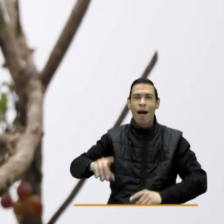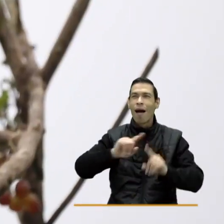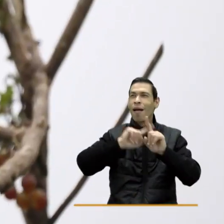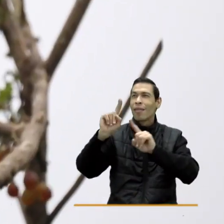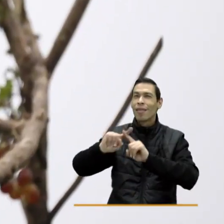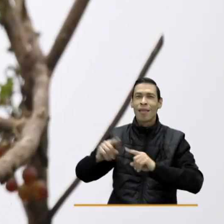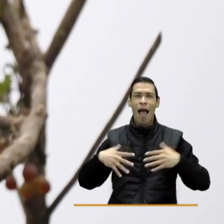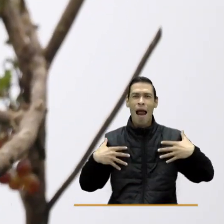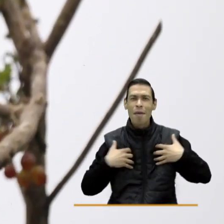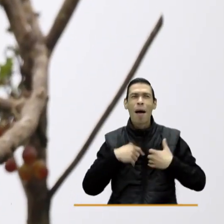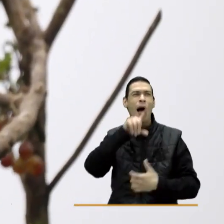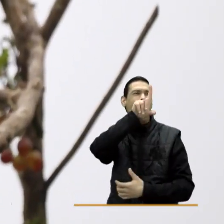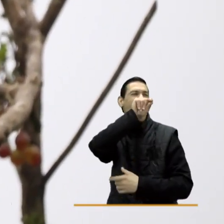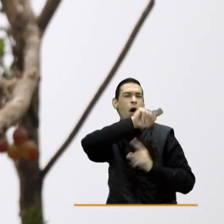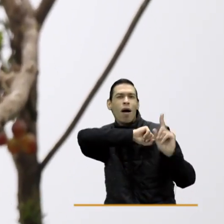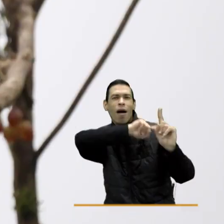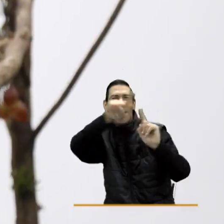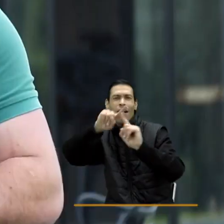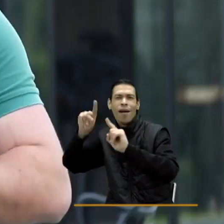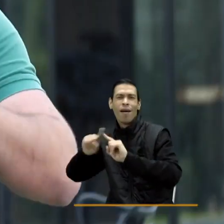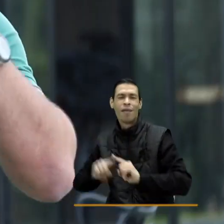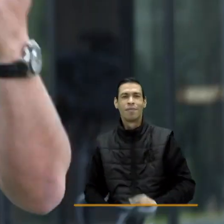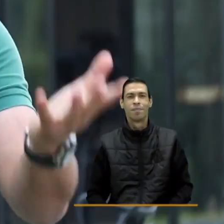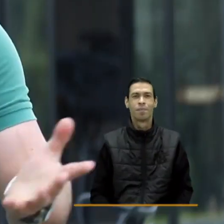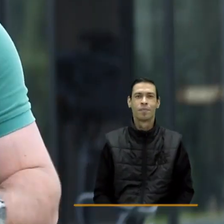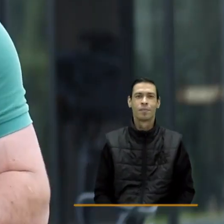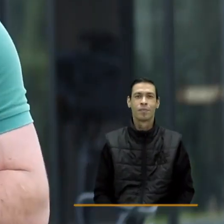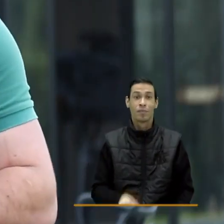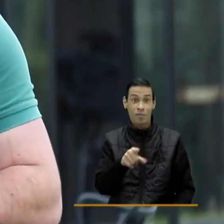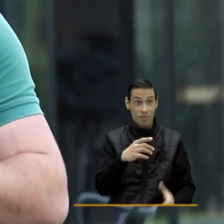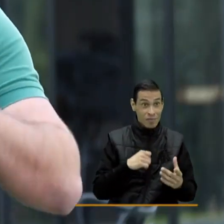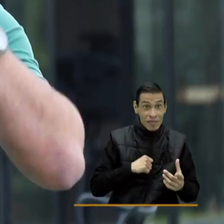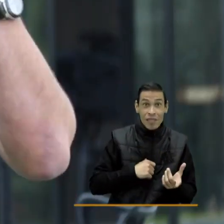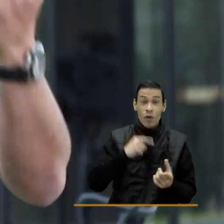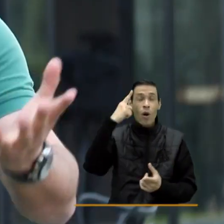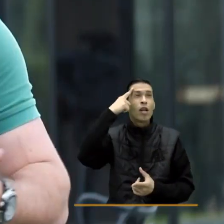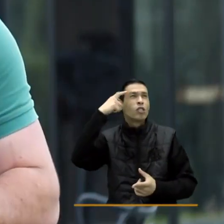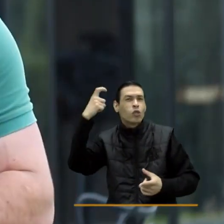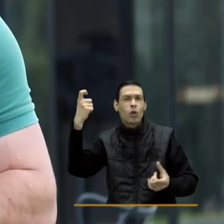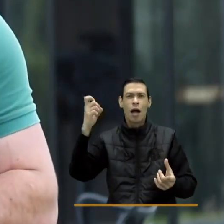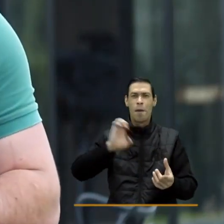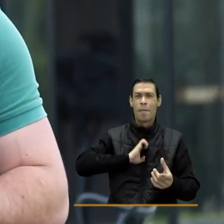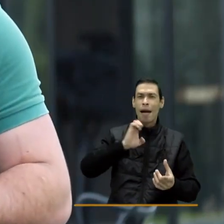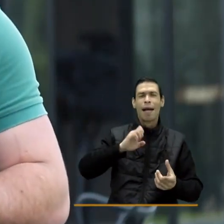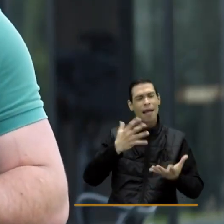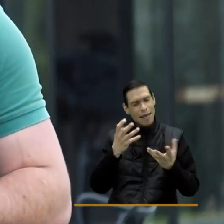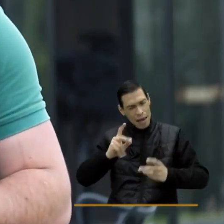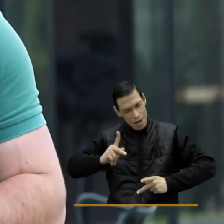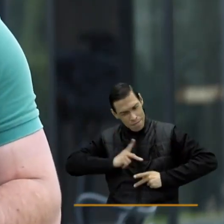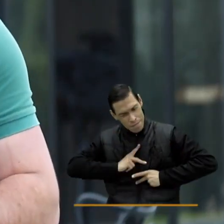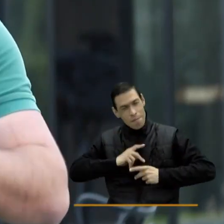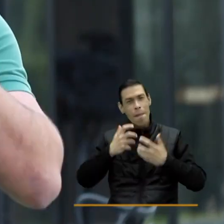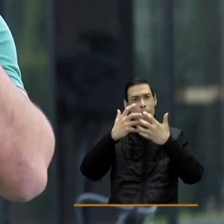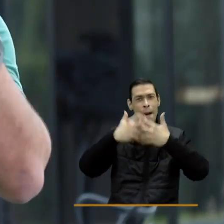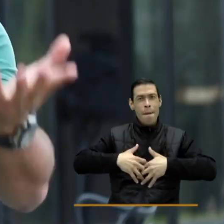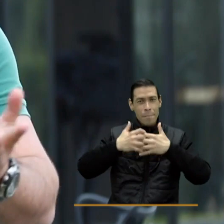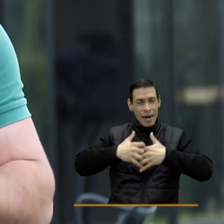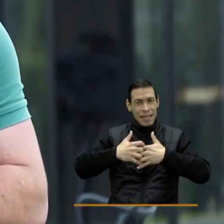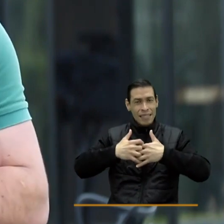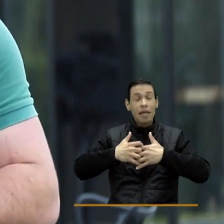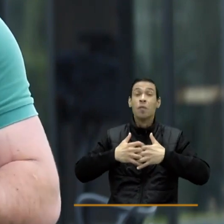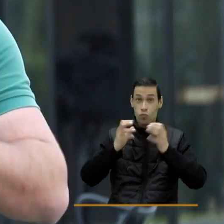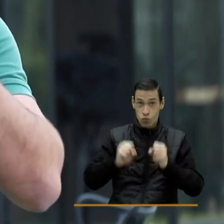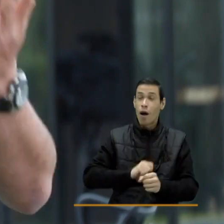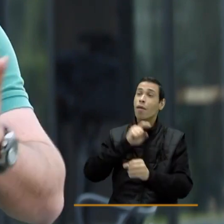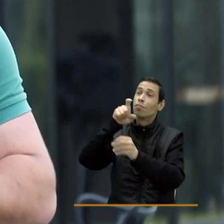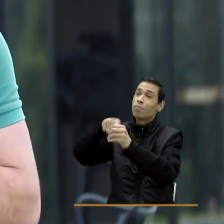como lo es Colombia. Si ustedes tienen un sueño o tienen un emprendimiento o quieren tener una empresa y tienen una buena idea de negocio, crean